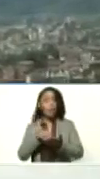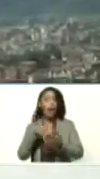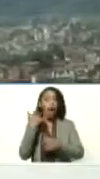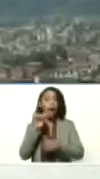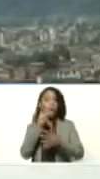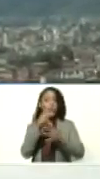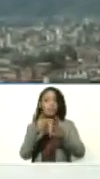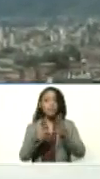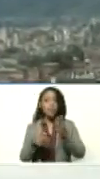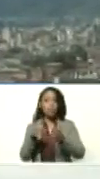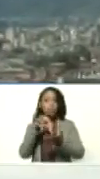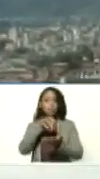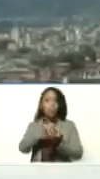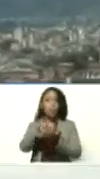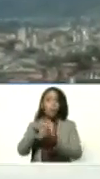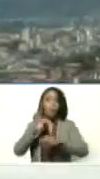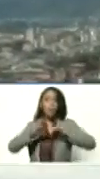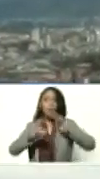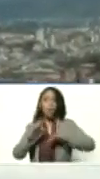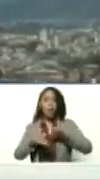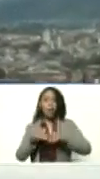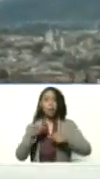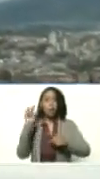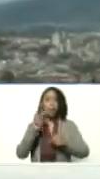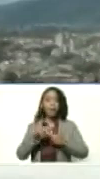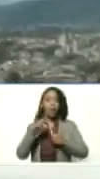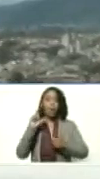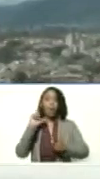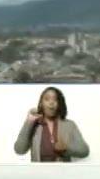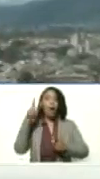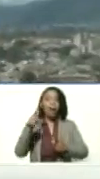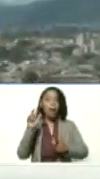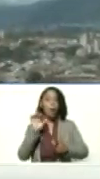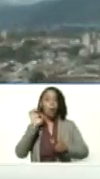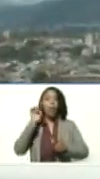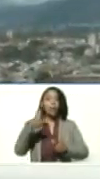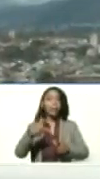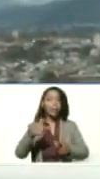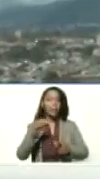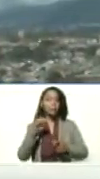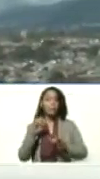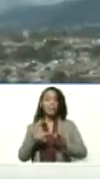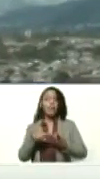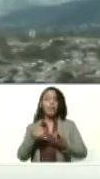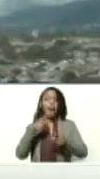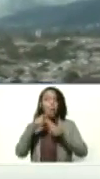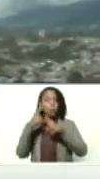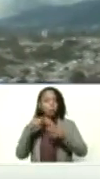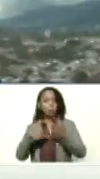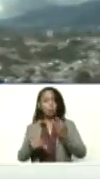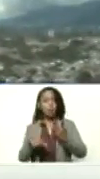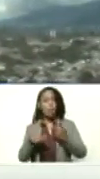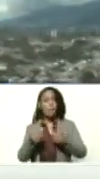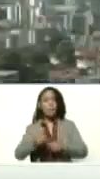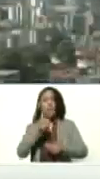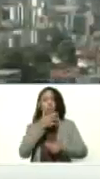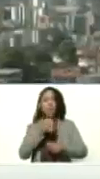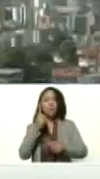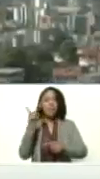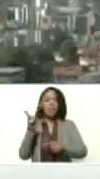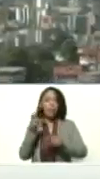subregiones. Barlovento, Valles del Tuy, Guarenas Guatires, Altos Mirandino, que tiene sectores más rurales. Es mucho más fácil